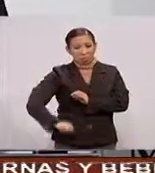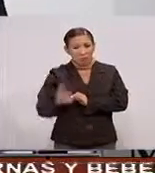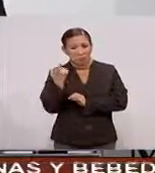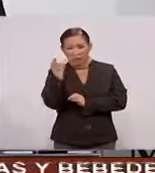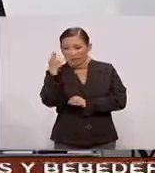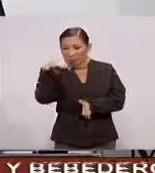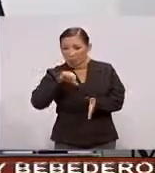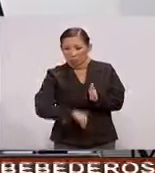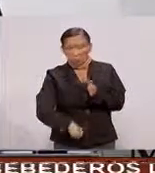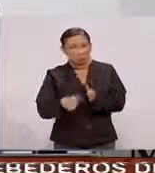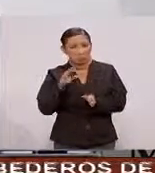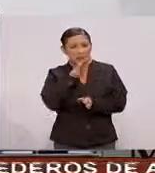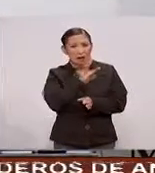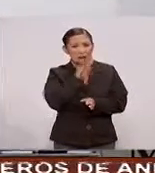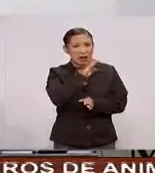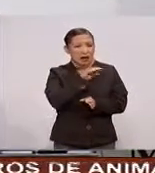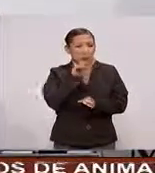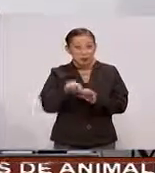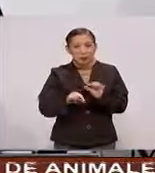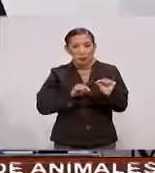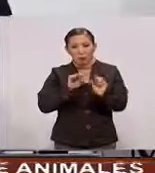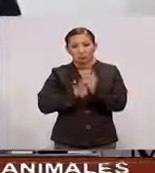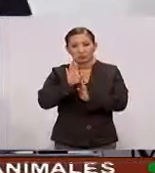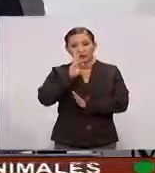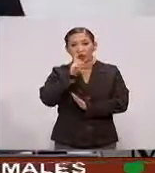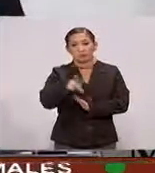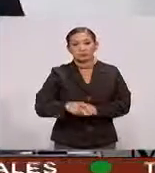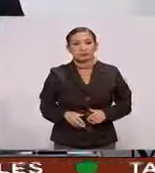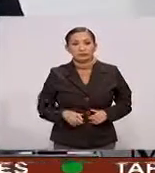Ha retomado Valor